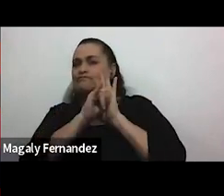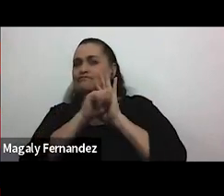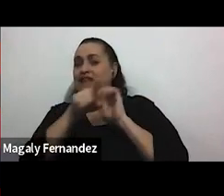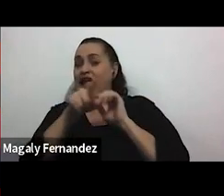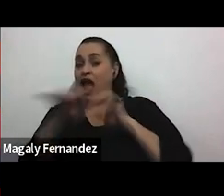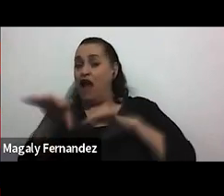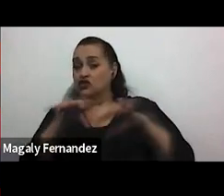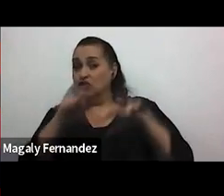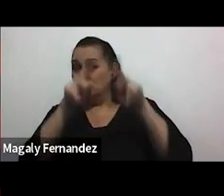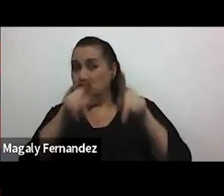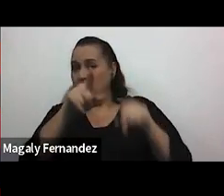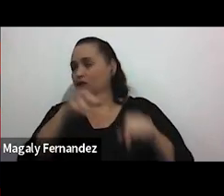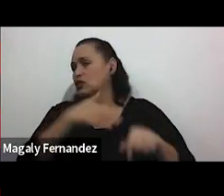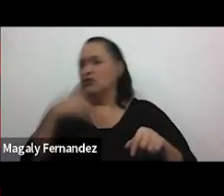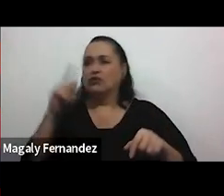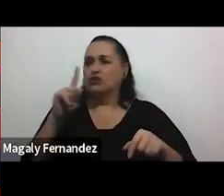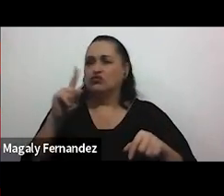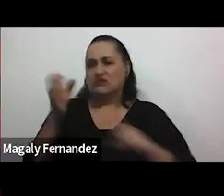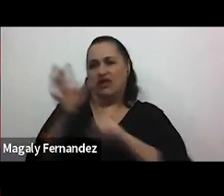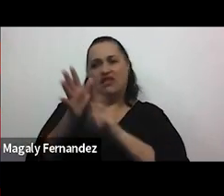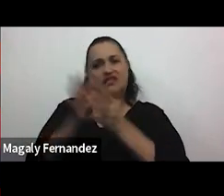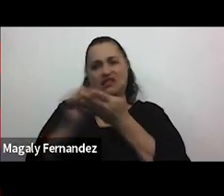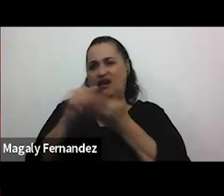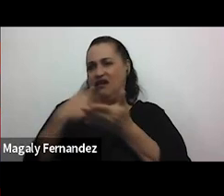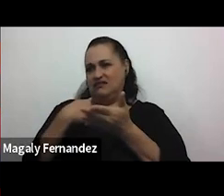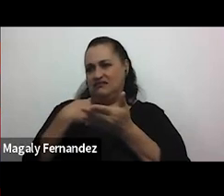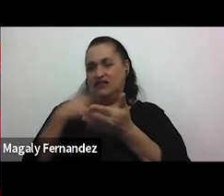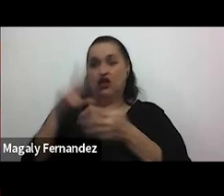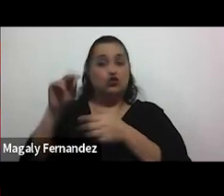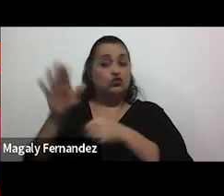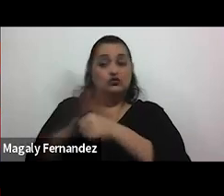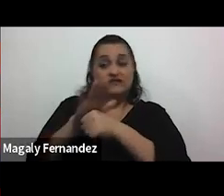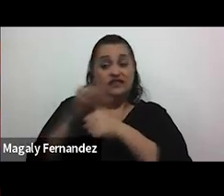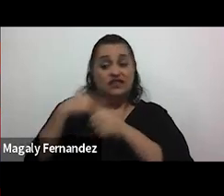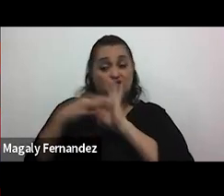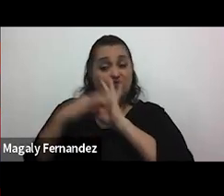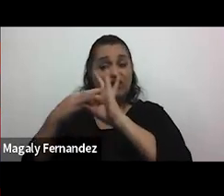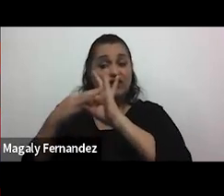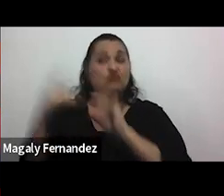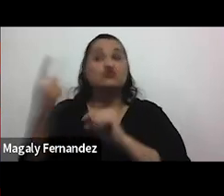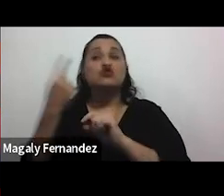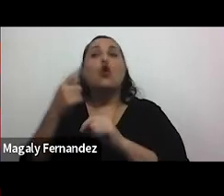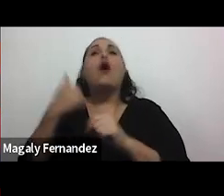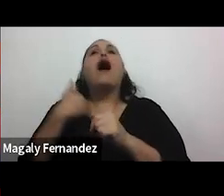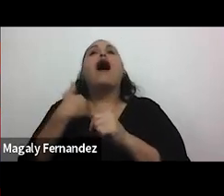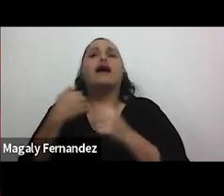esa persona me hacen daño entonces no es suficiente estar en una relación solamente porque hay amor